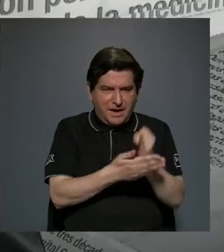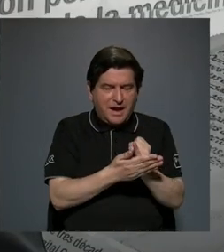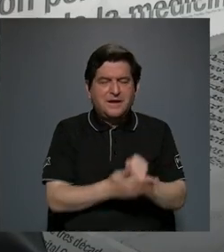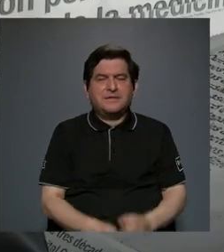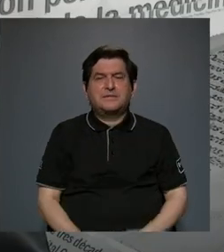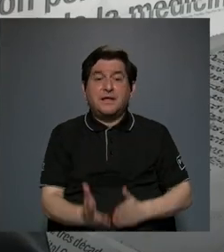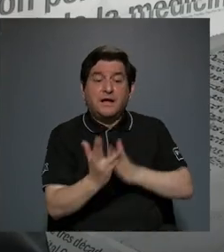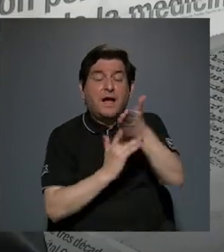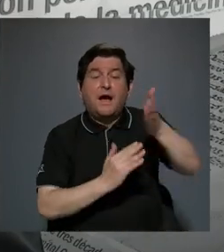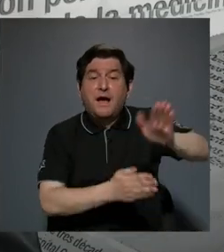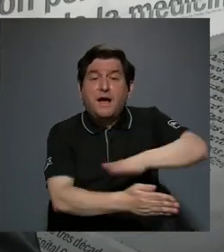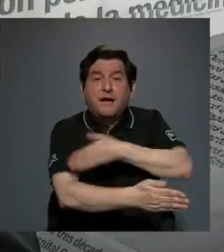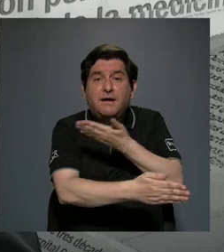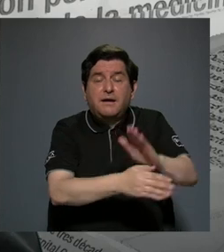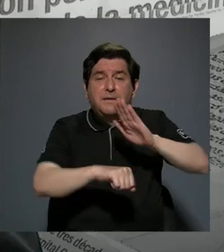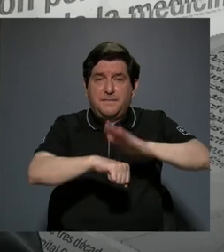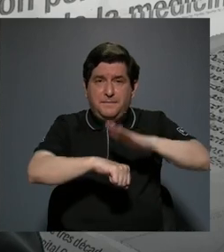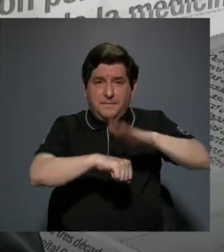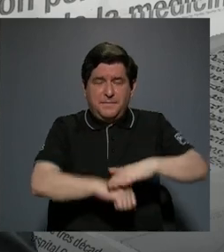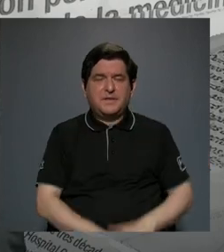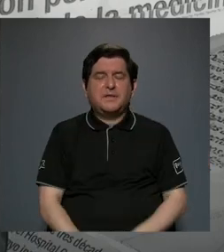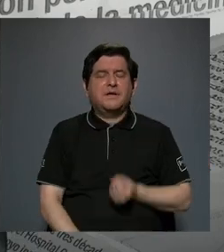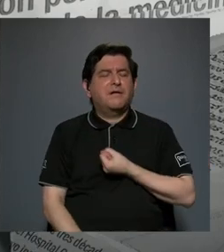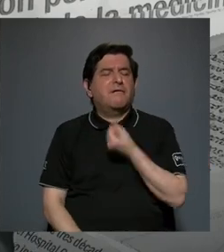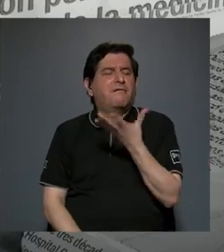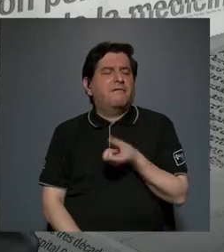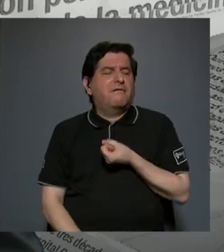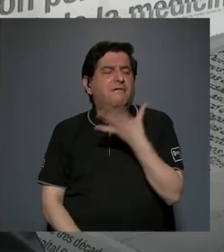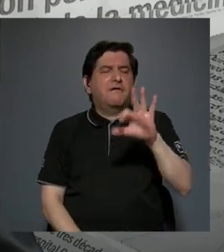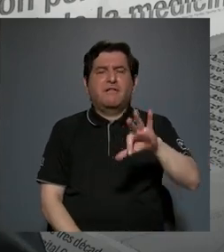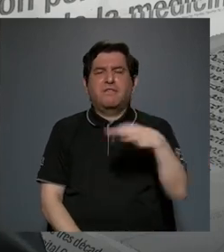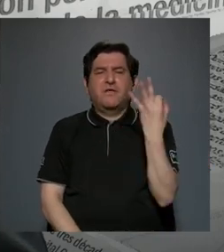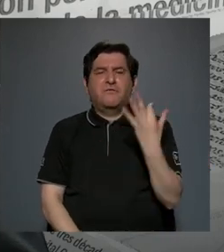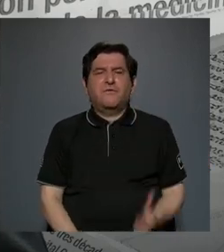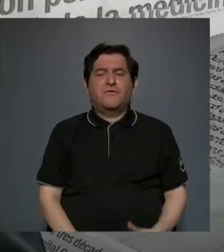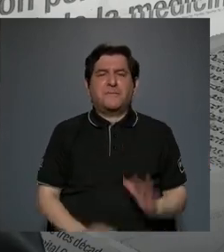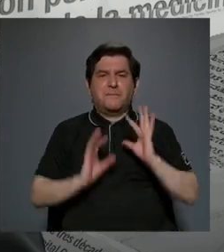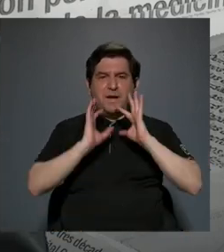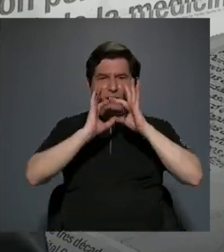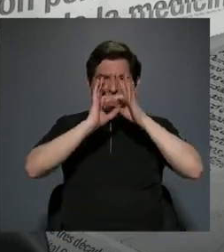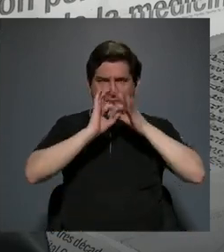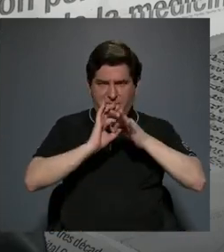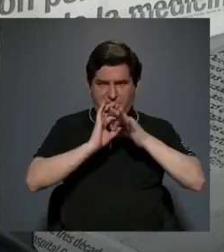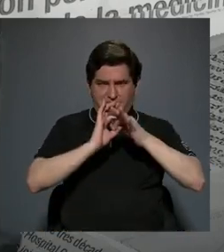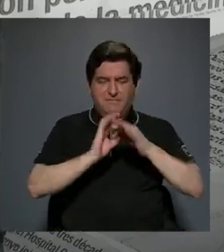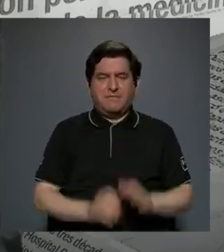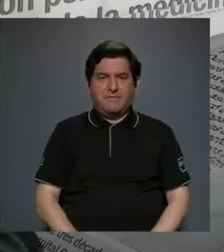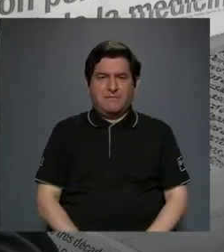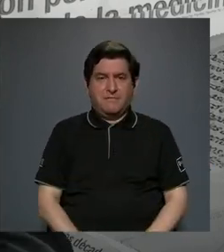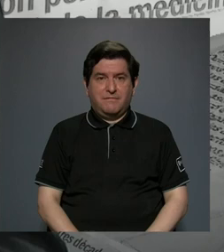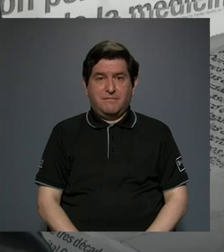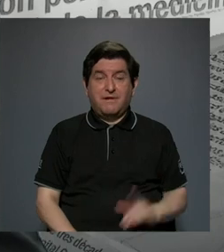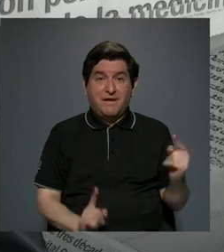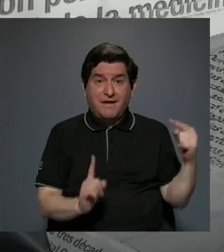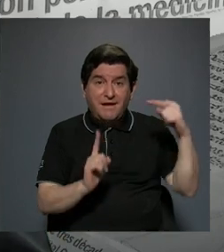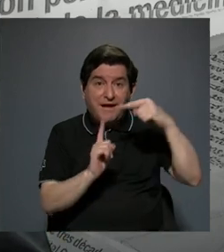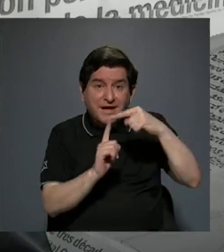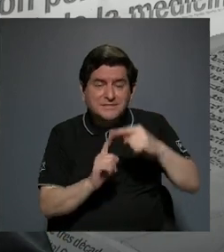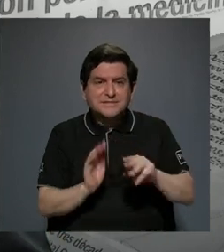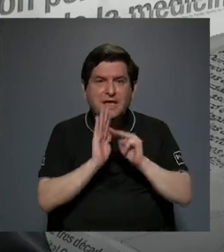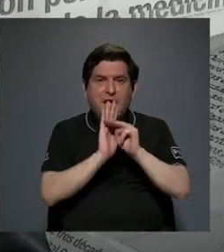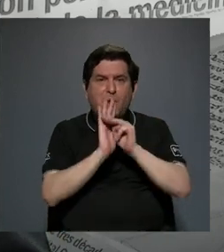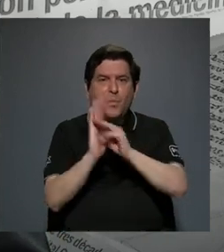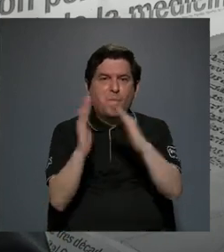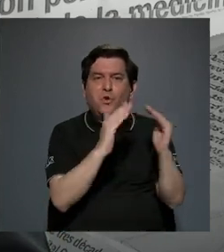través de la música que les permita expresarse en forma armónica inclusive como